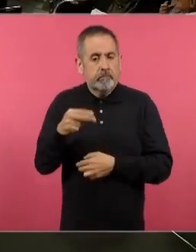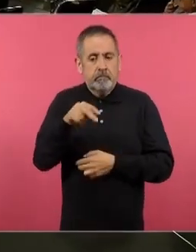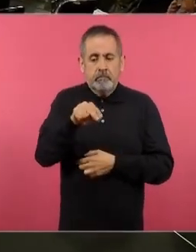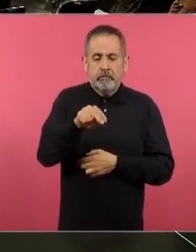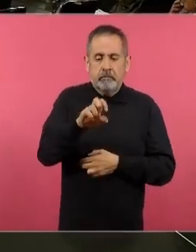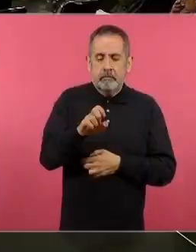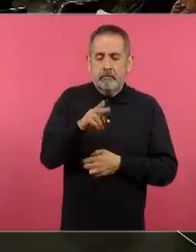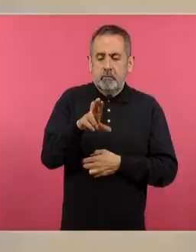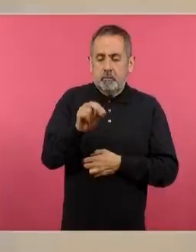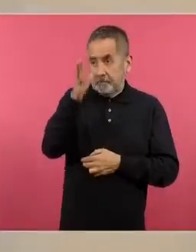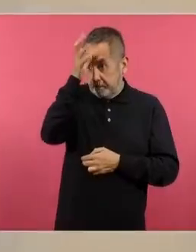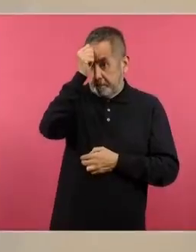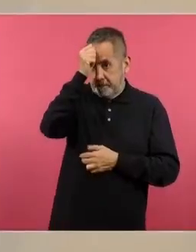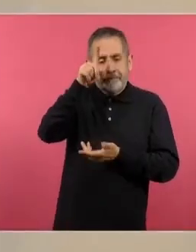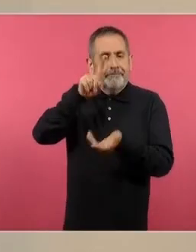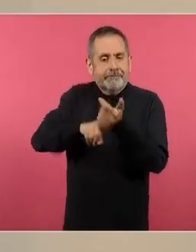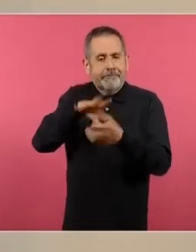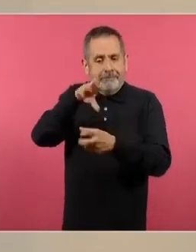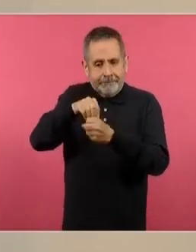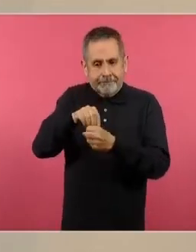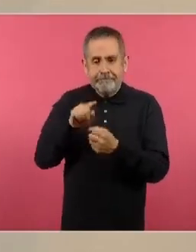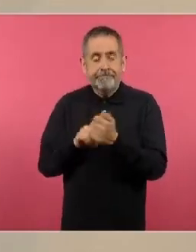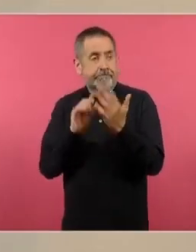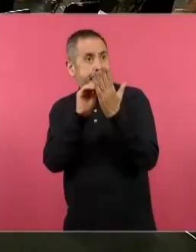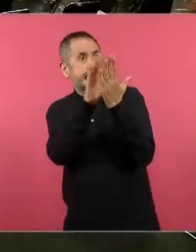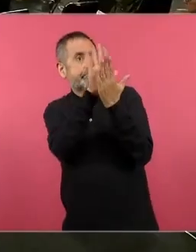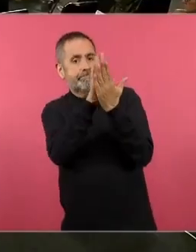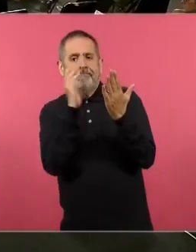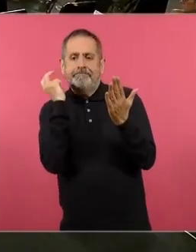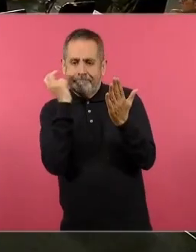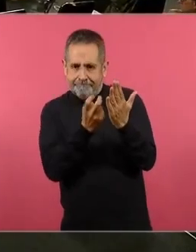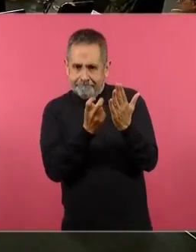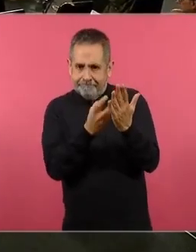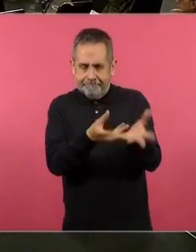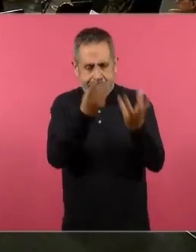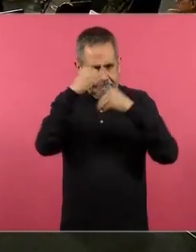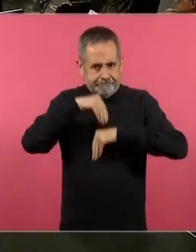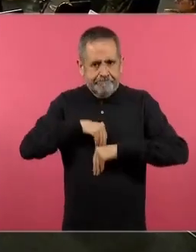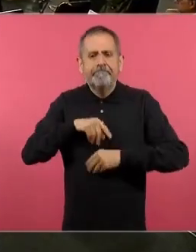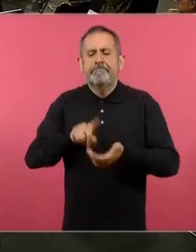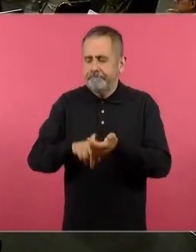caso del diseño universal, está plasmado acá. Por lo tanto,